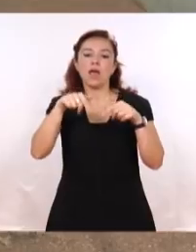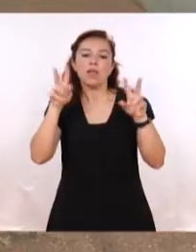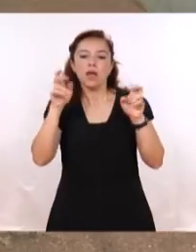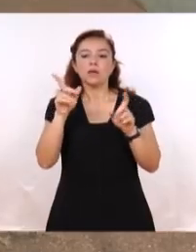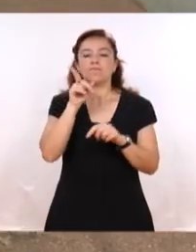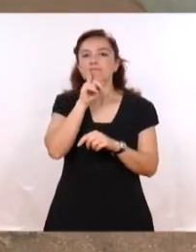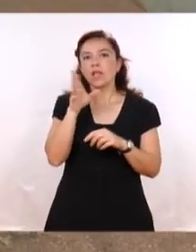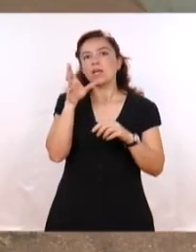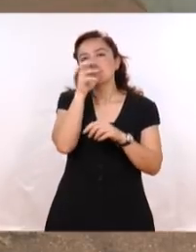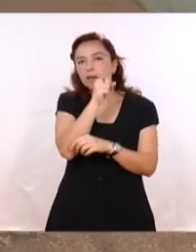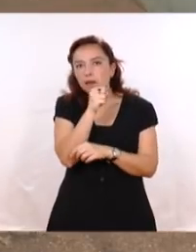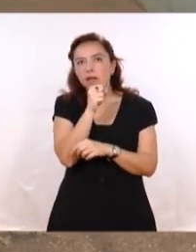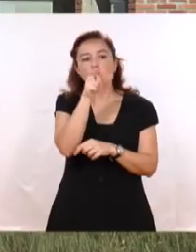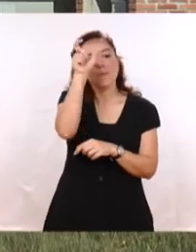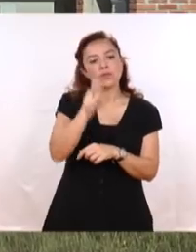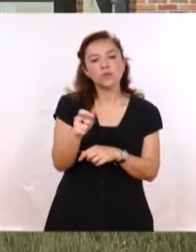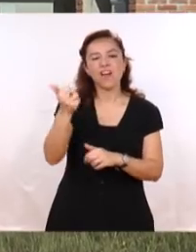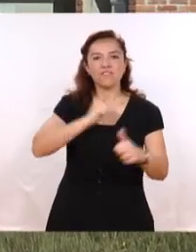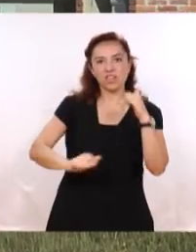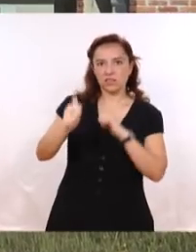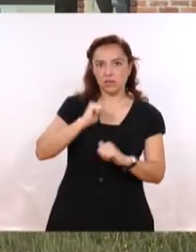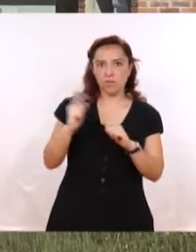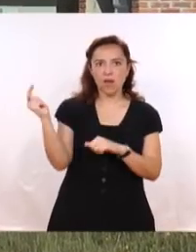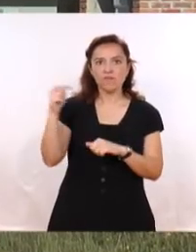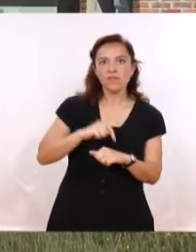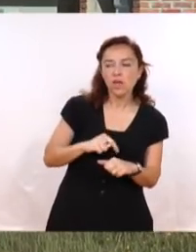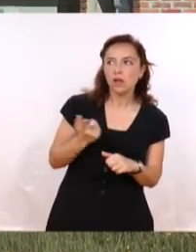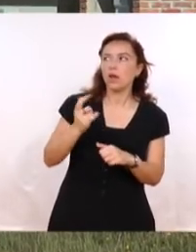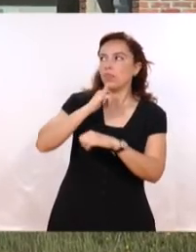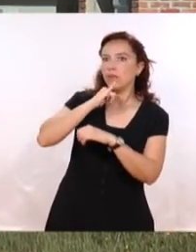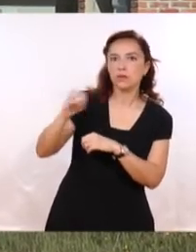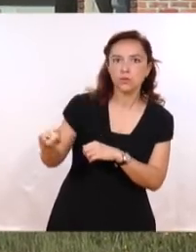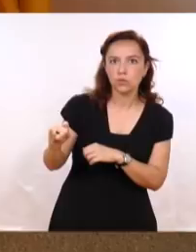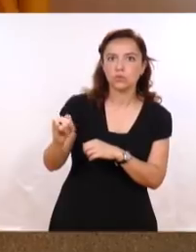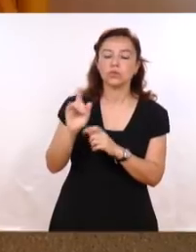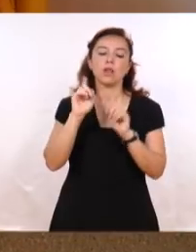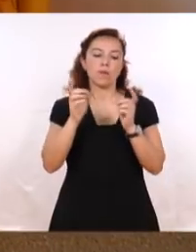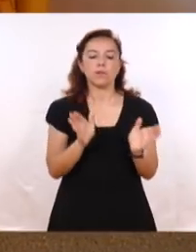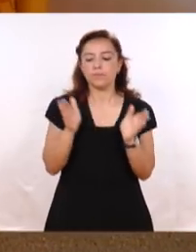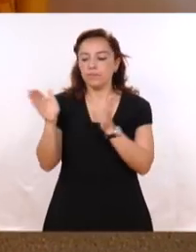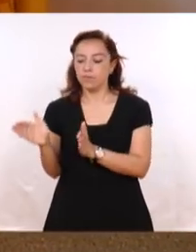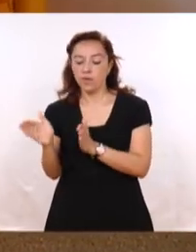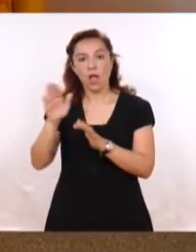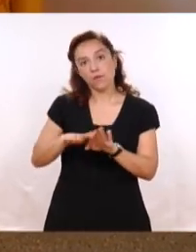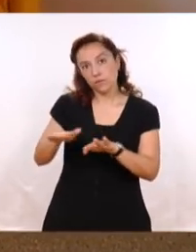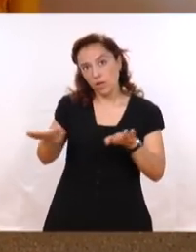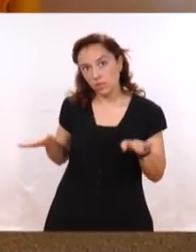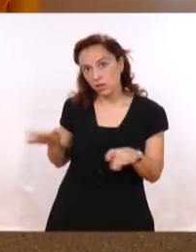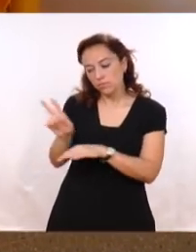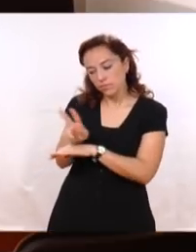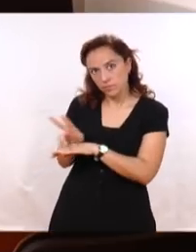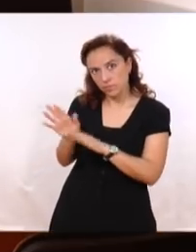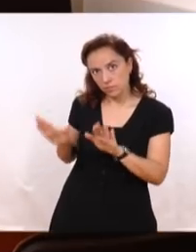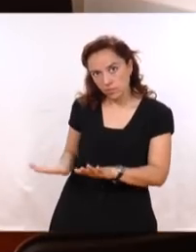garantizar la reserva y la privacidad de la víctima Cuando viene a denunciar Tenemos que tener un espacio infantil Y sobre